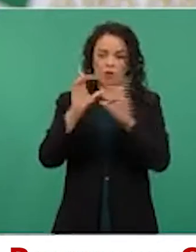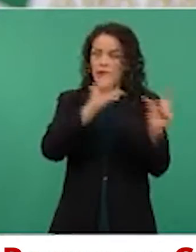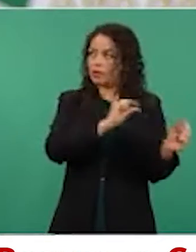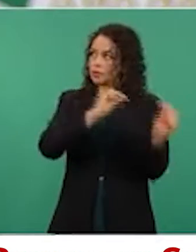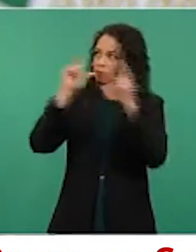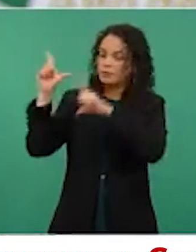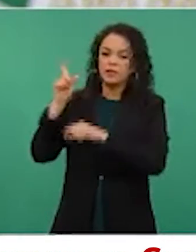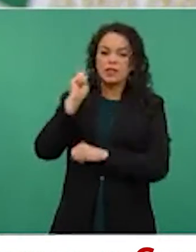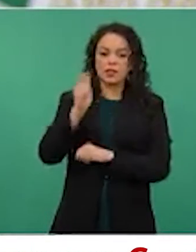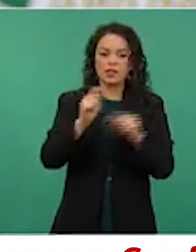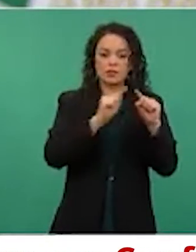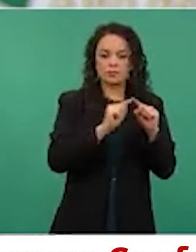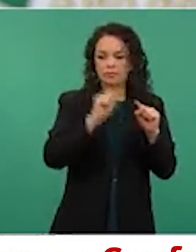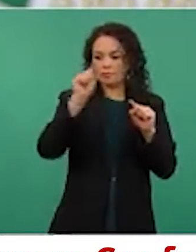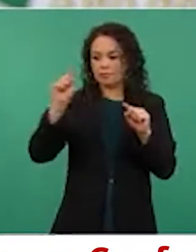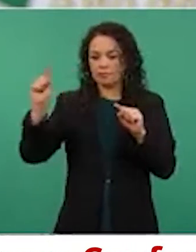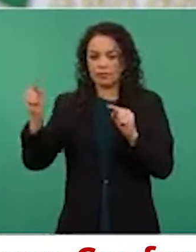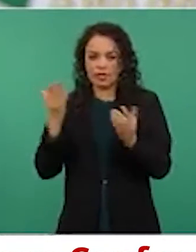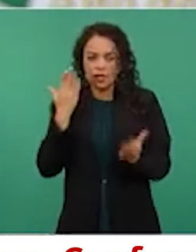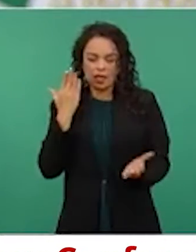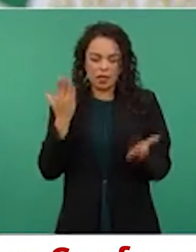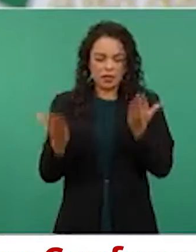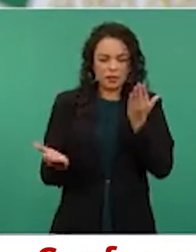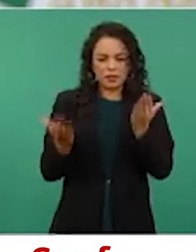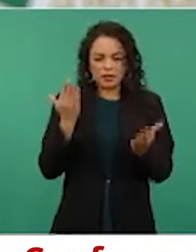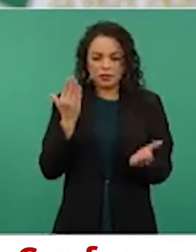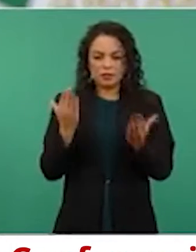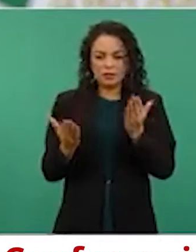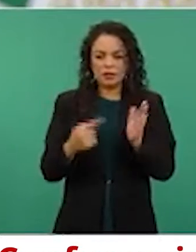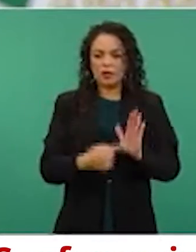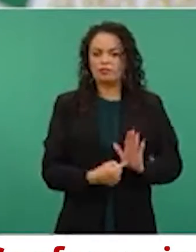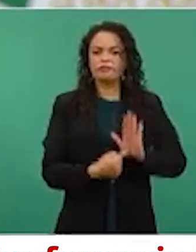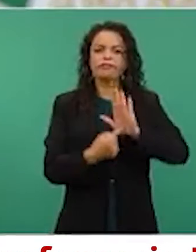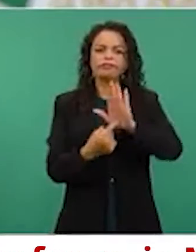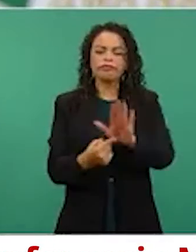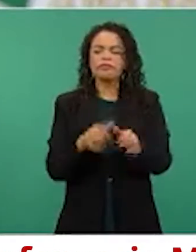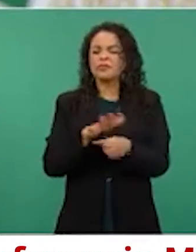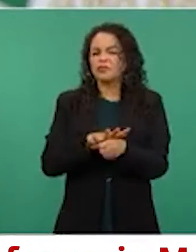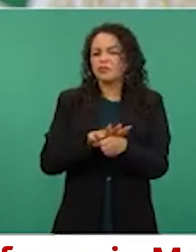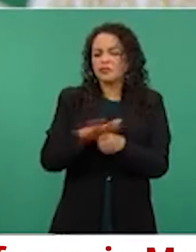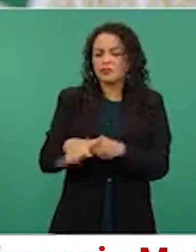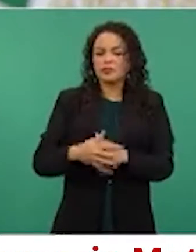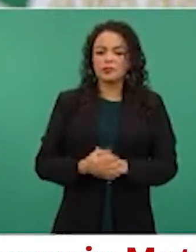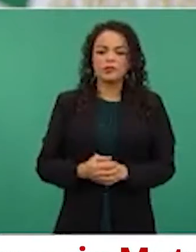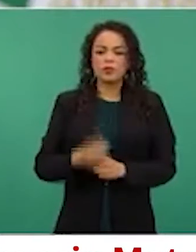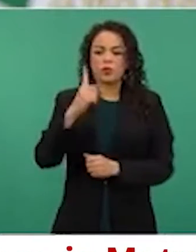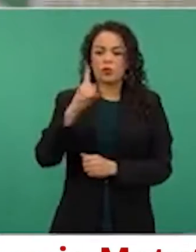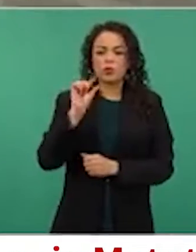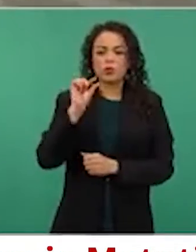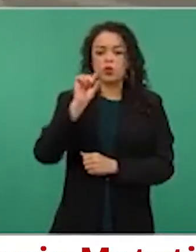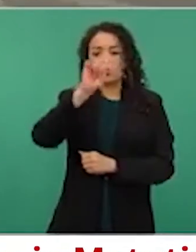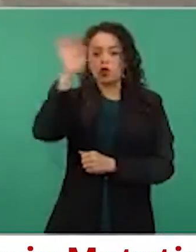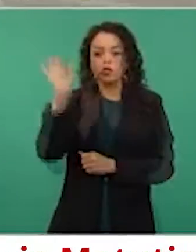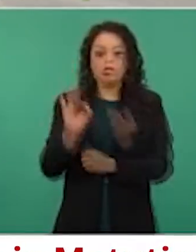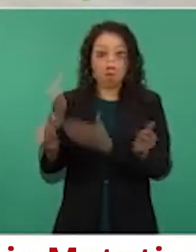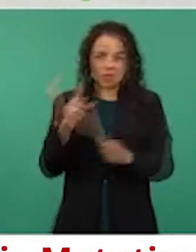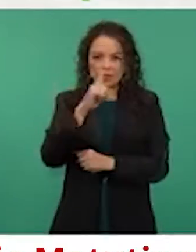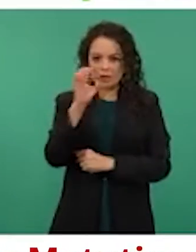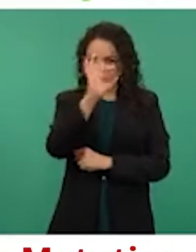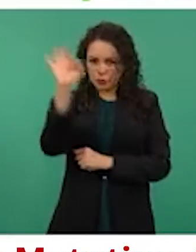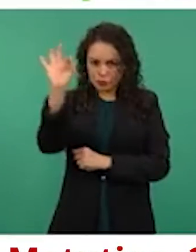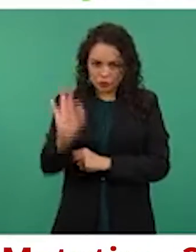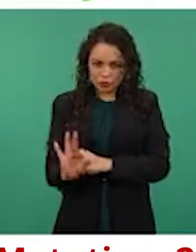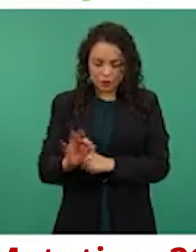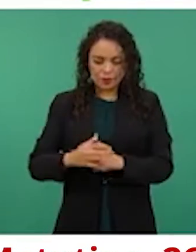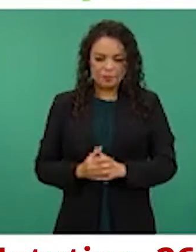nuestra curva epidémica de casos estimados y lo que muestra es que tenemos menos del 1% de casos activos. Lo